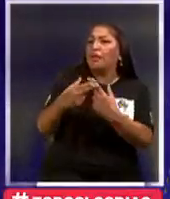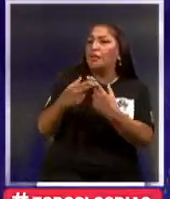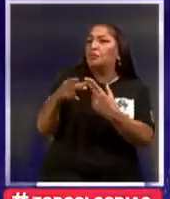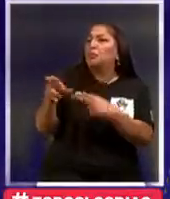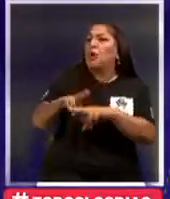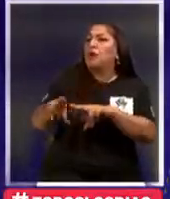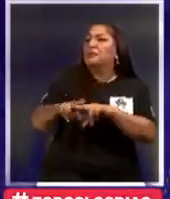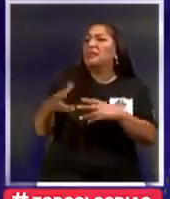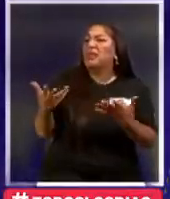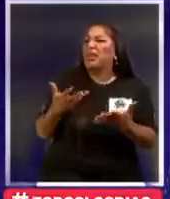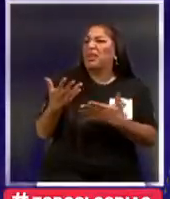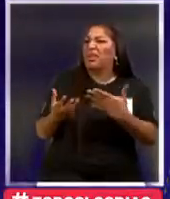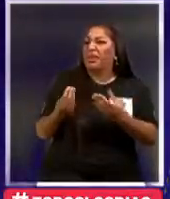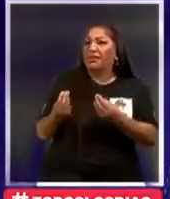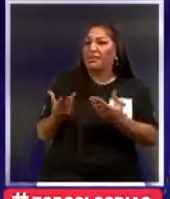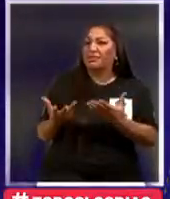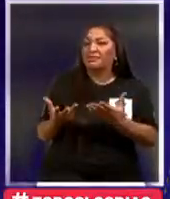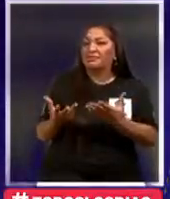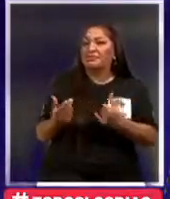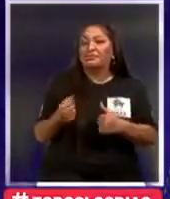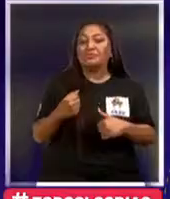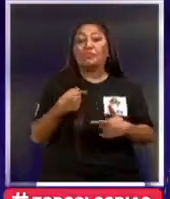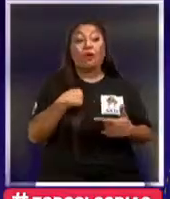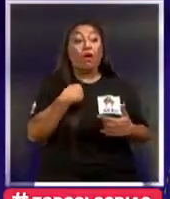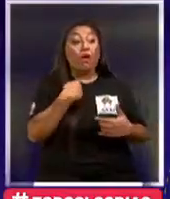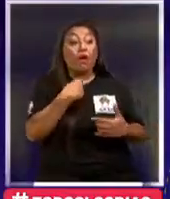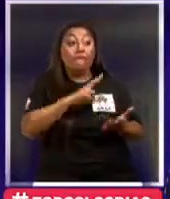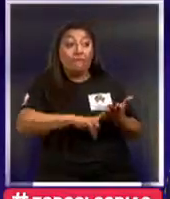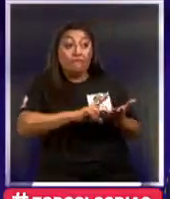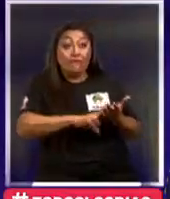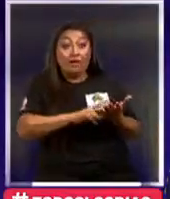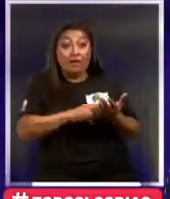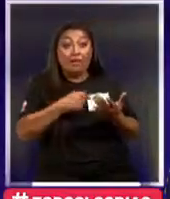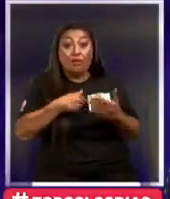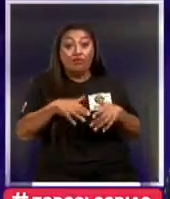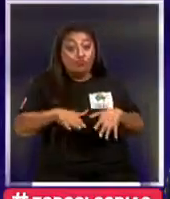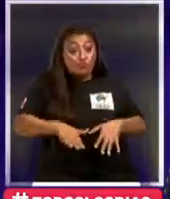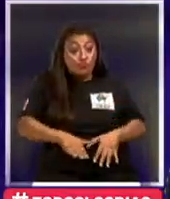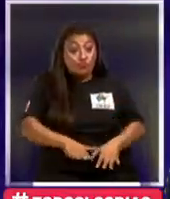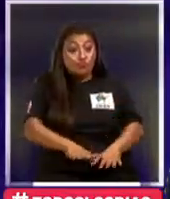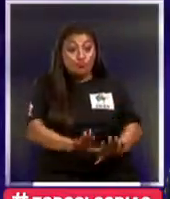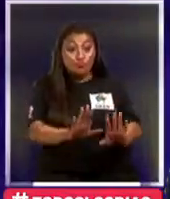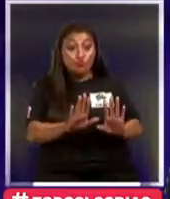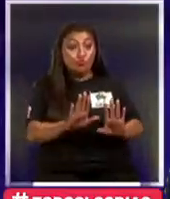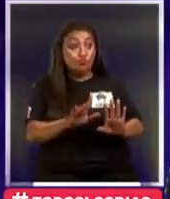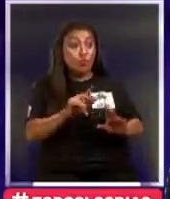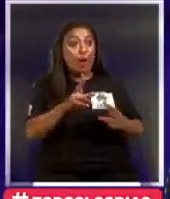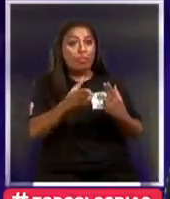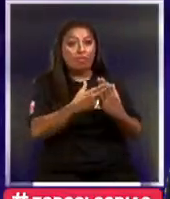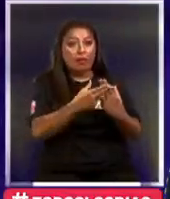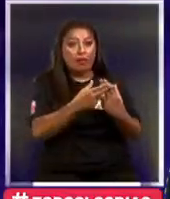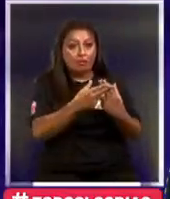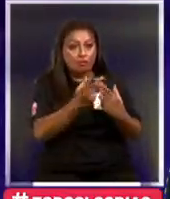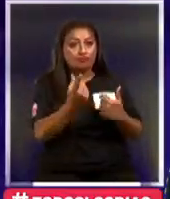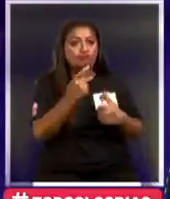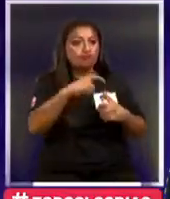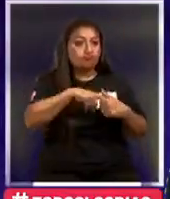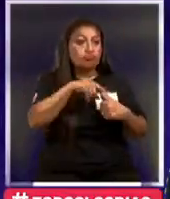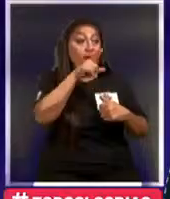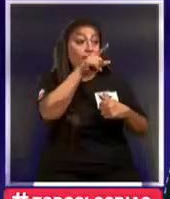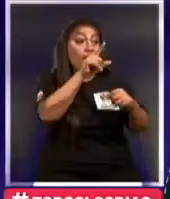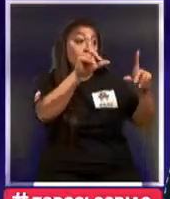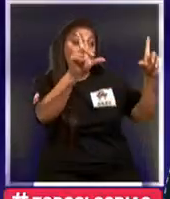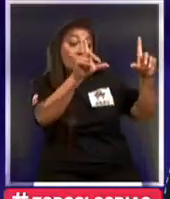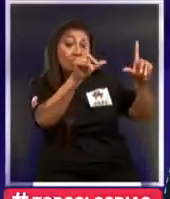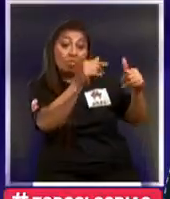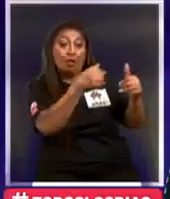La verdad Voy a contar Que yo estuve Desde que nací en la Teletón Obviamente Ahí lo contaron Y